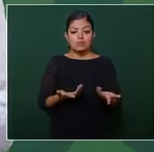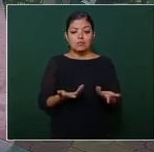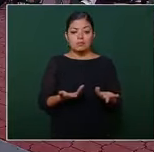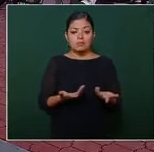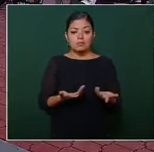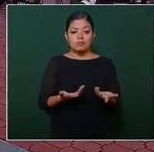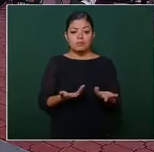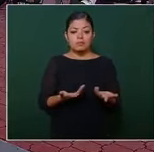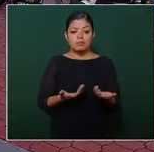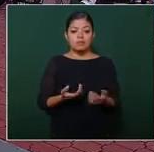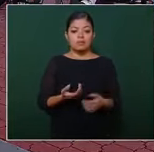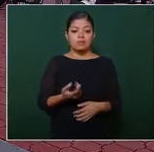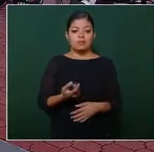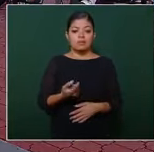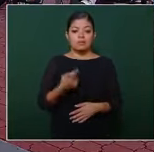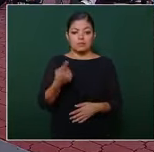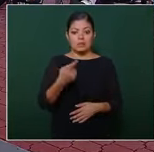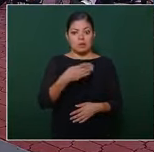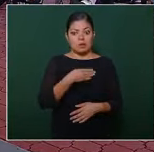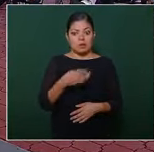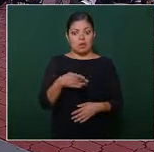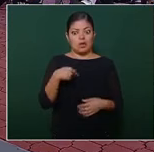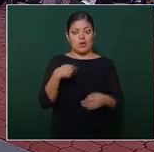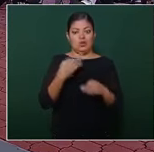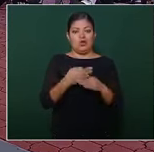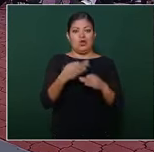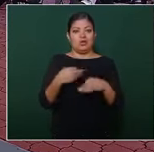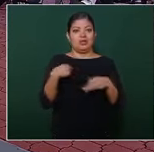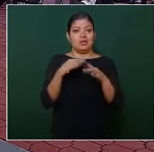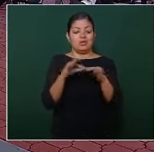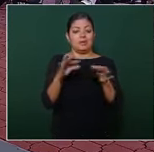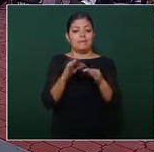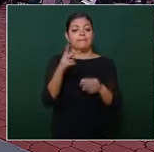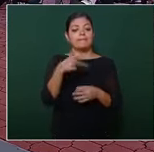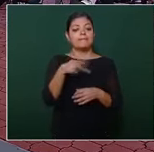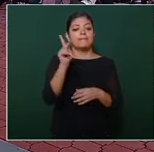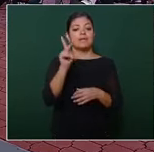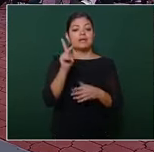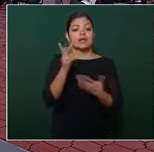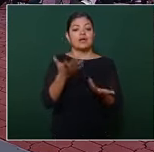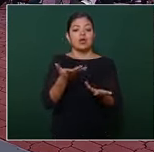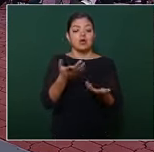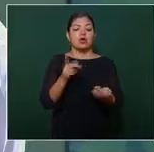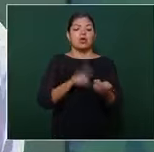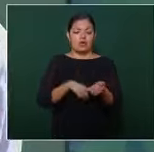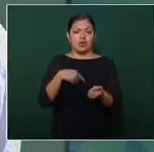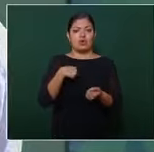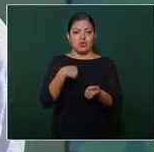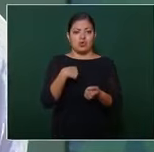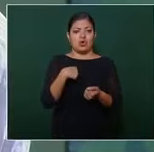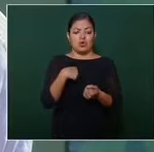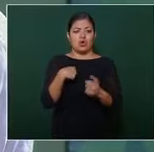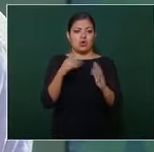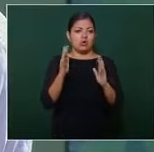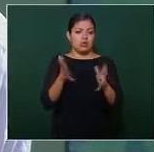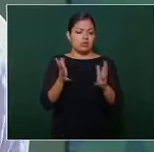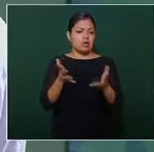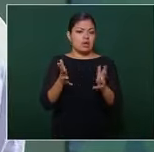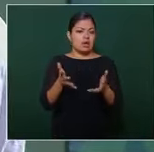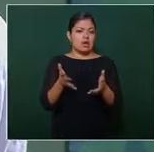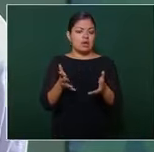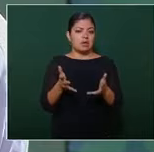nos llevamos tiempo en este asunto pero he estado viendo me